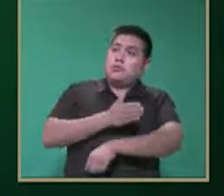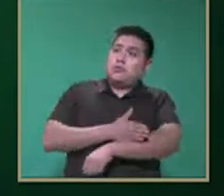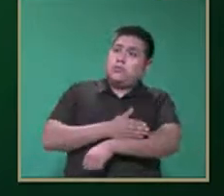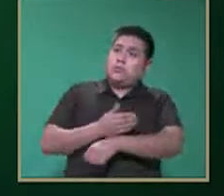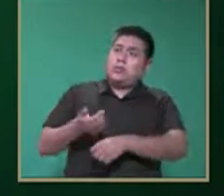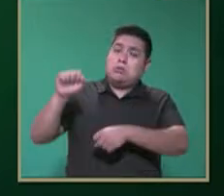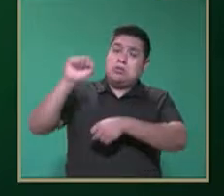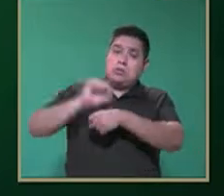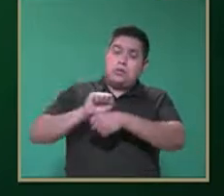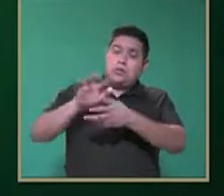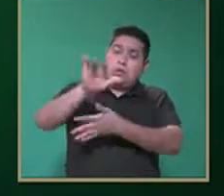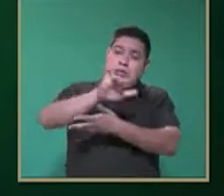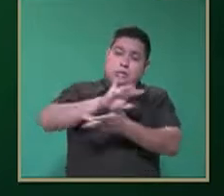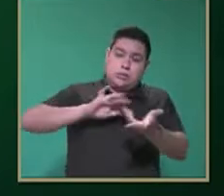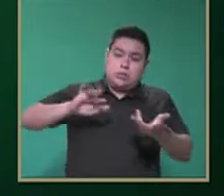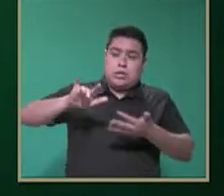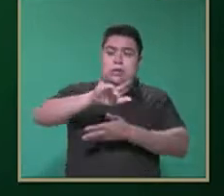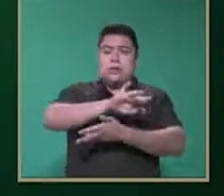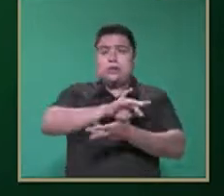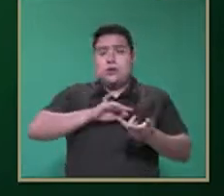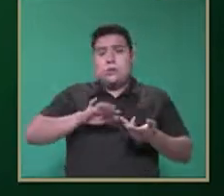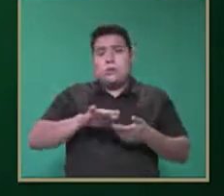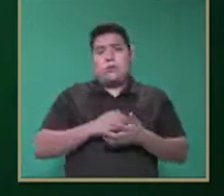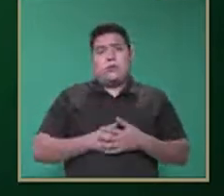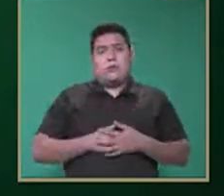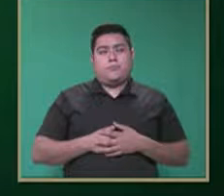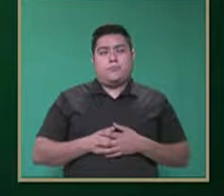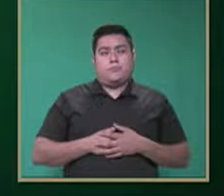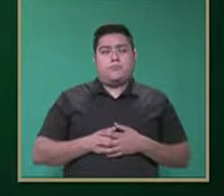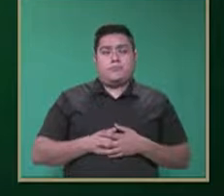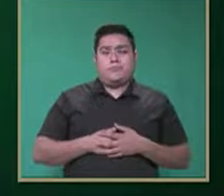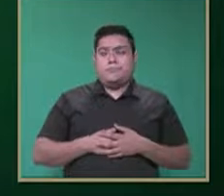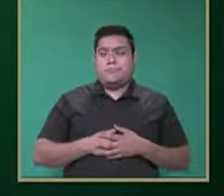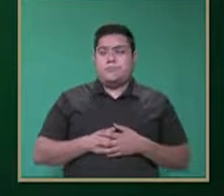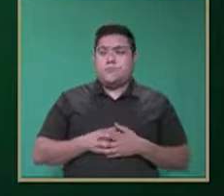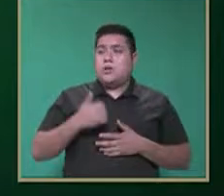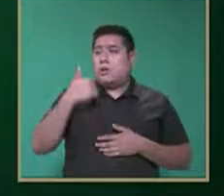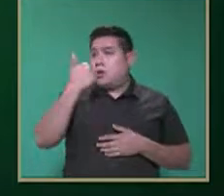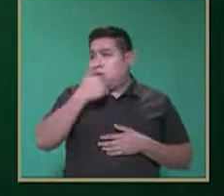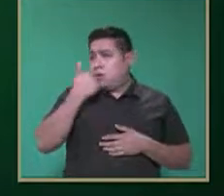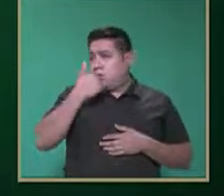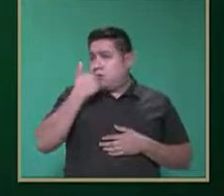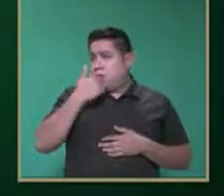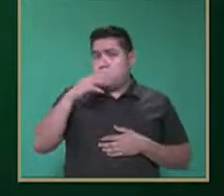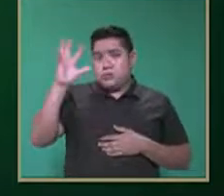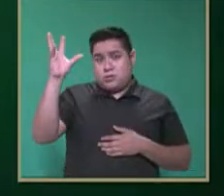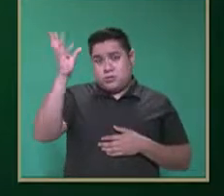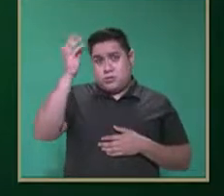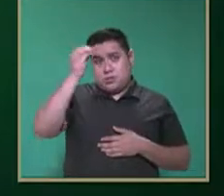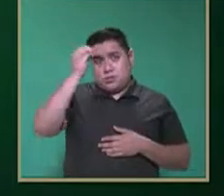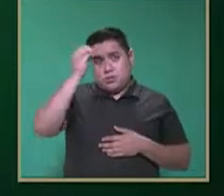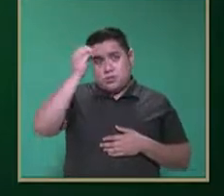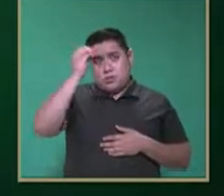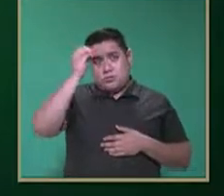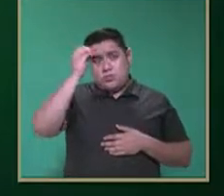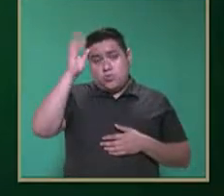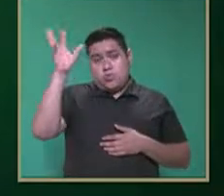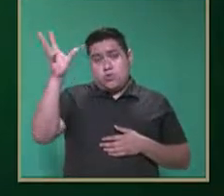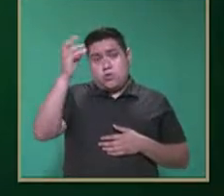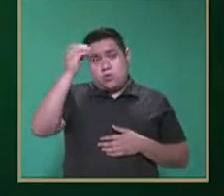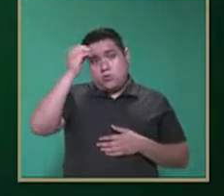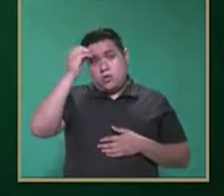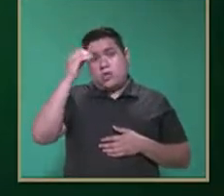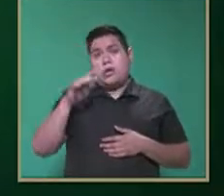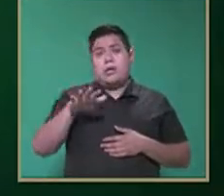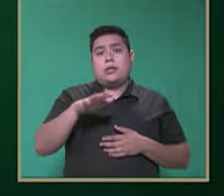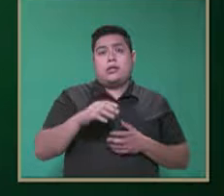secundaria. Es de todo sabido que los alumnos con TEA deben de estar en las